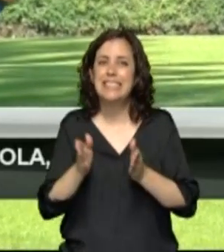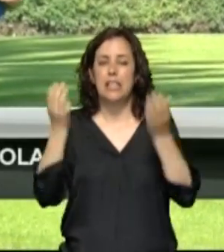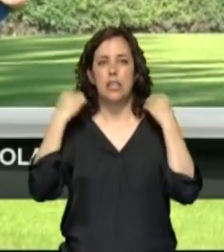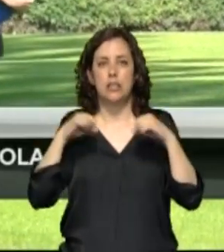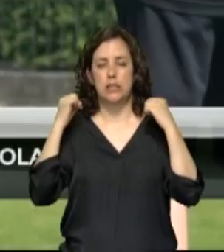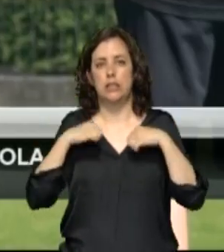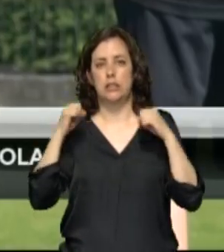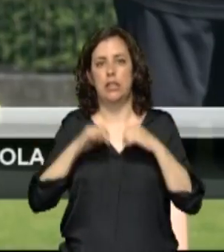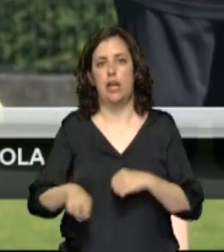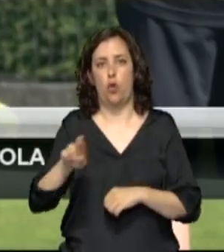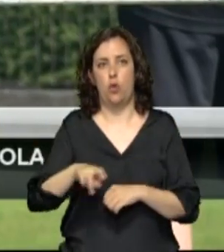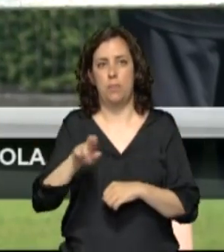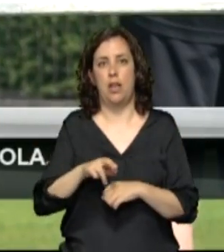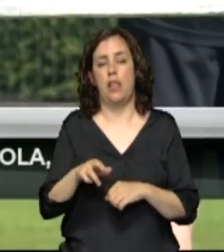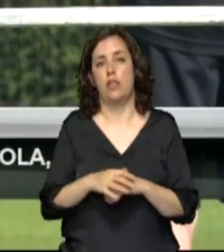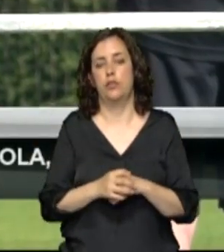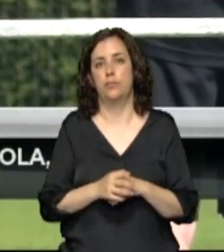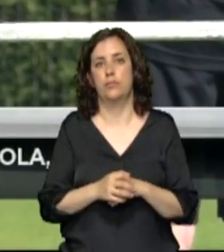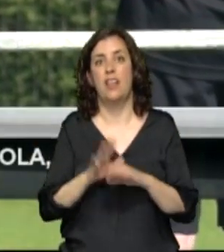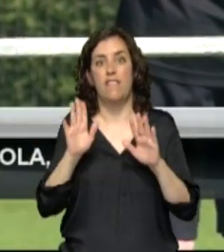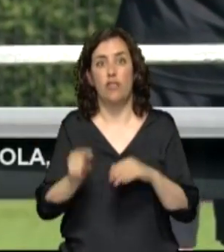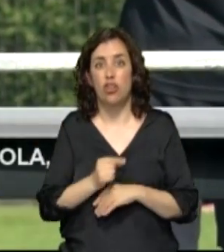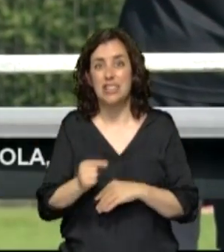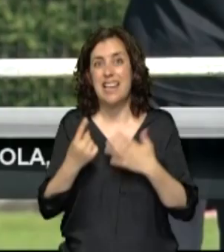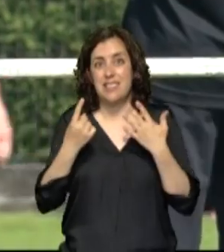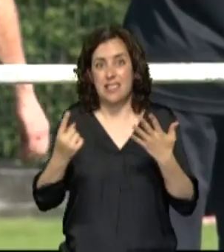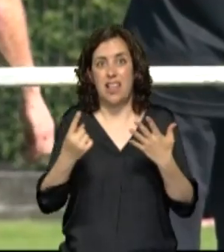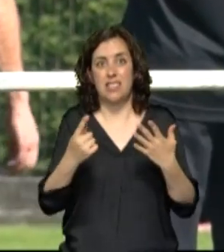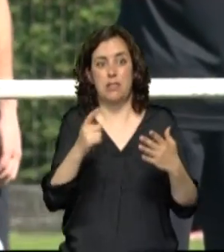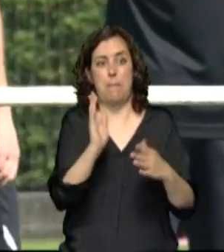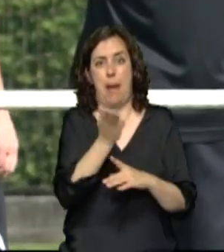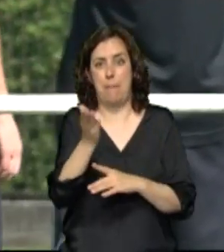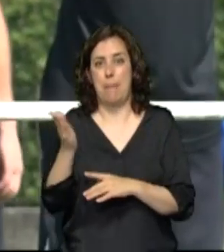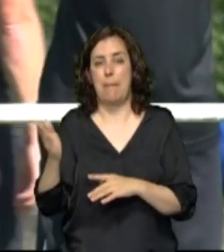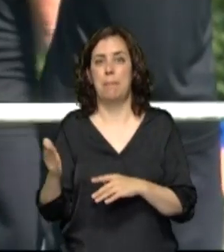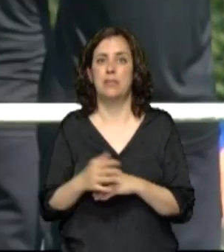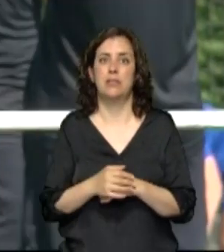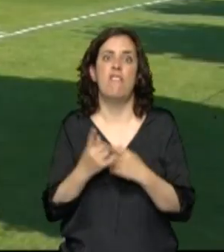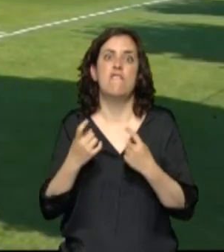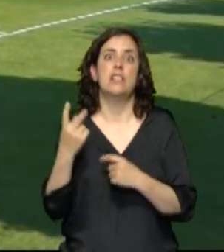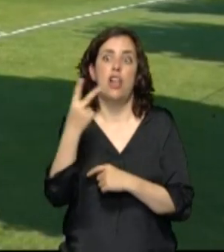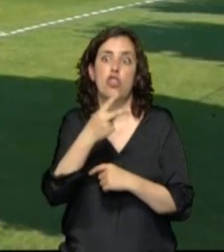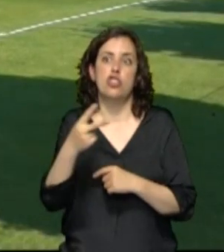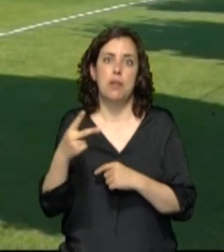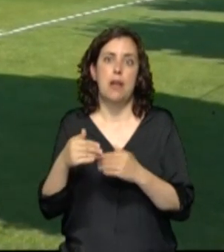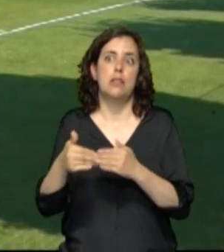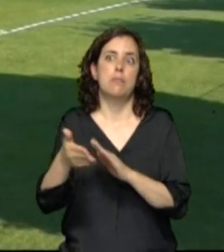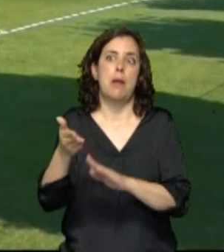Errando. Ya son seis los jugadores lesionados durante la presente pretemporada a dos semanas del retorno liguero.